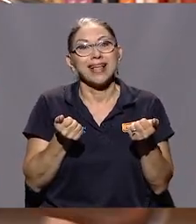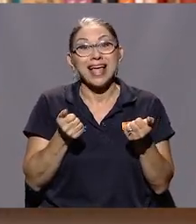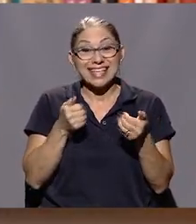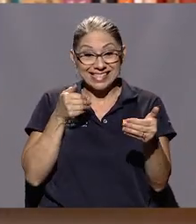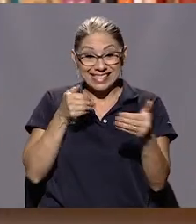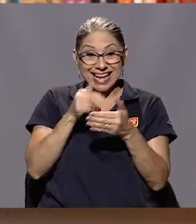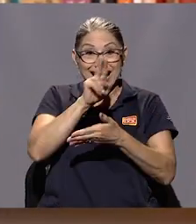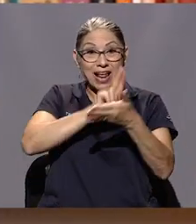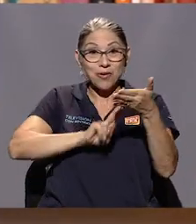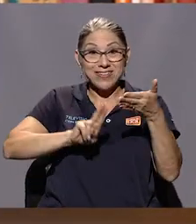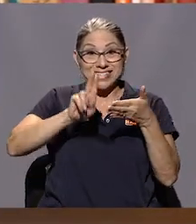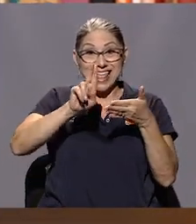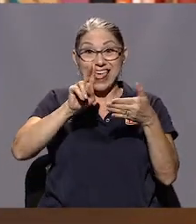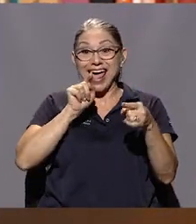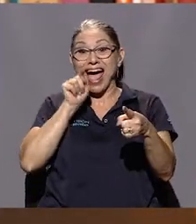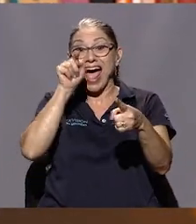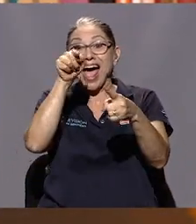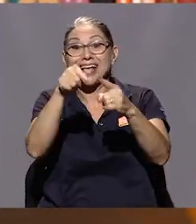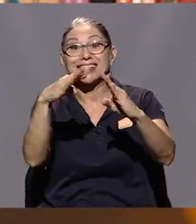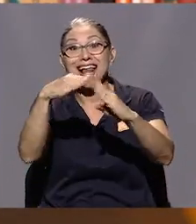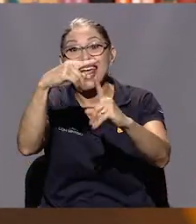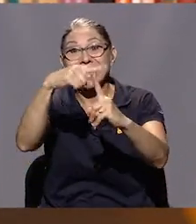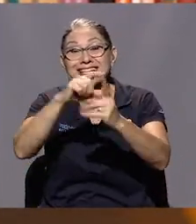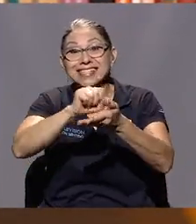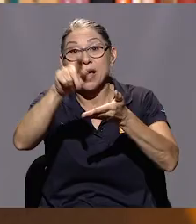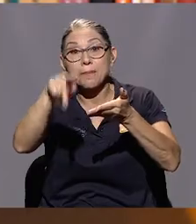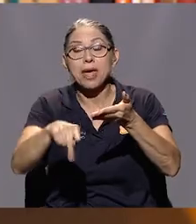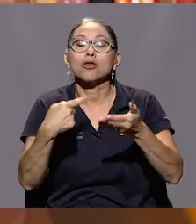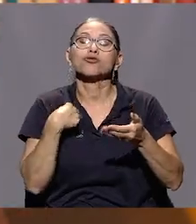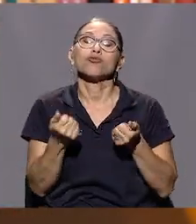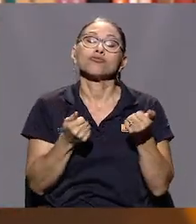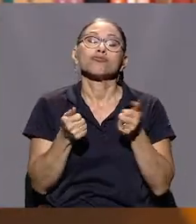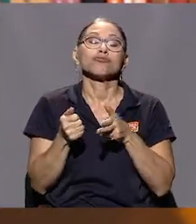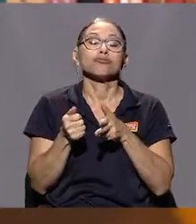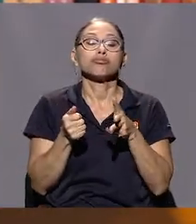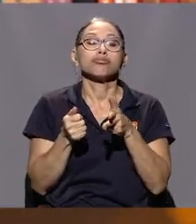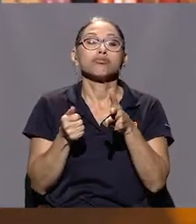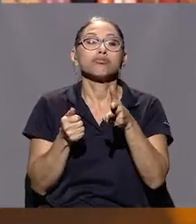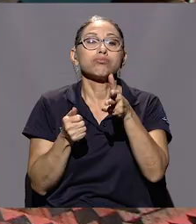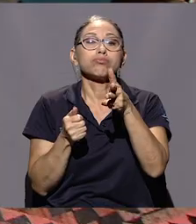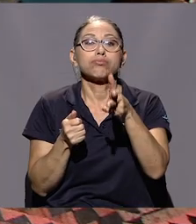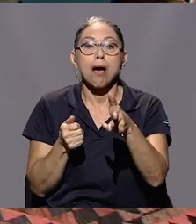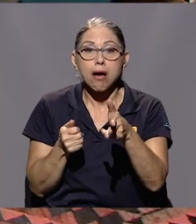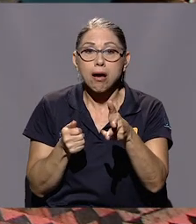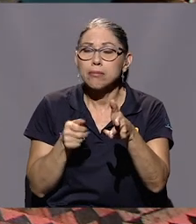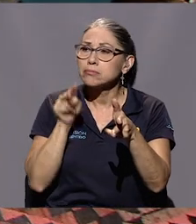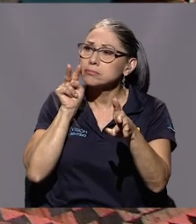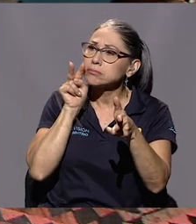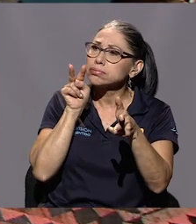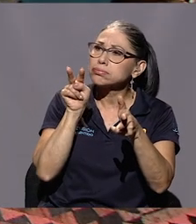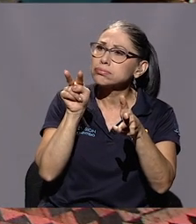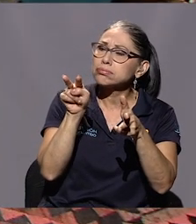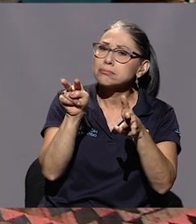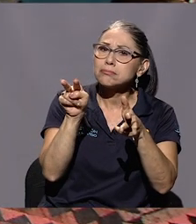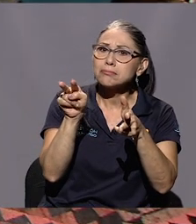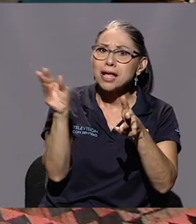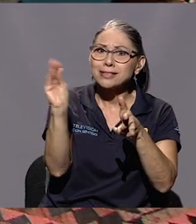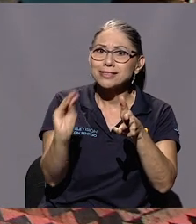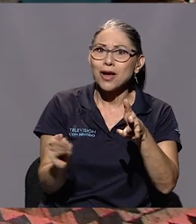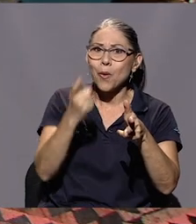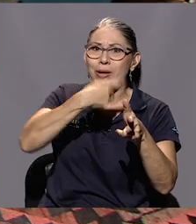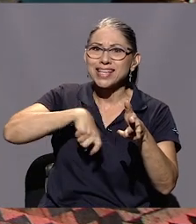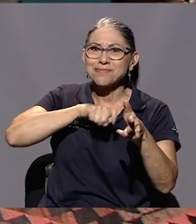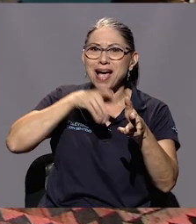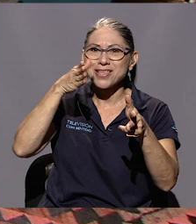saliendo de la U, frente a la iglesia de San Pedro, y ver a ese joven español caminar sobre